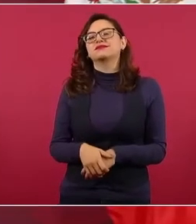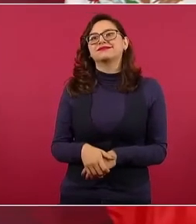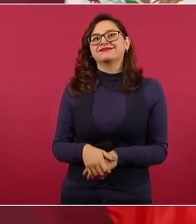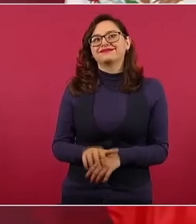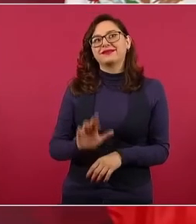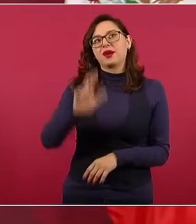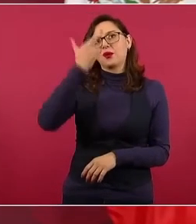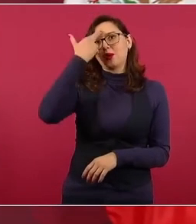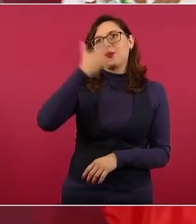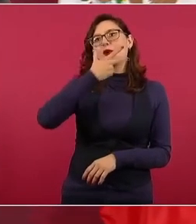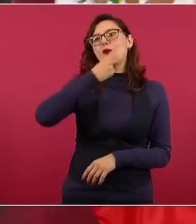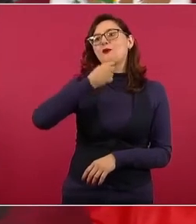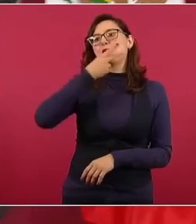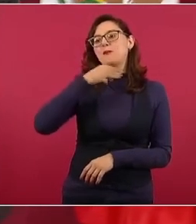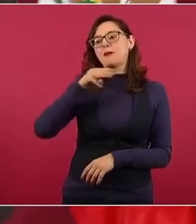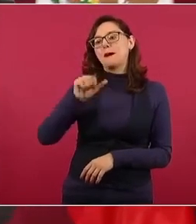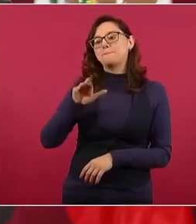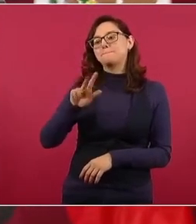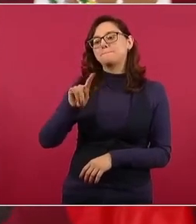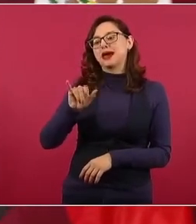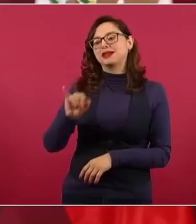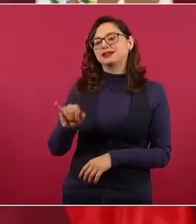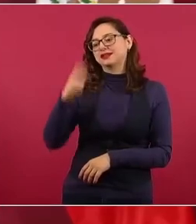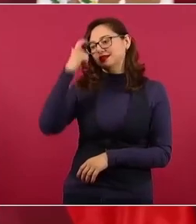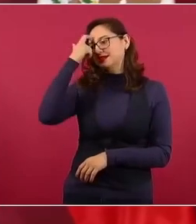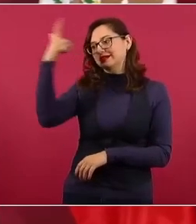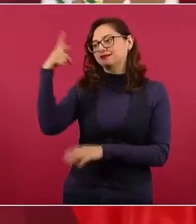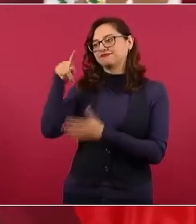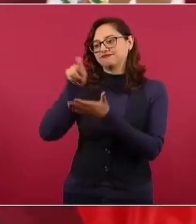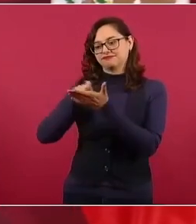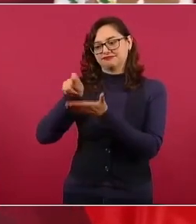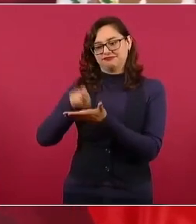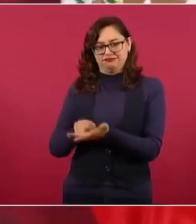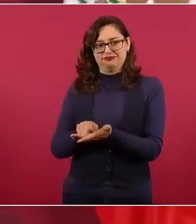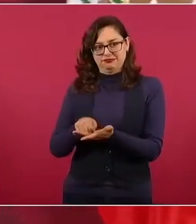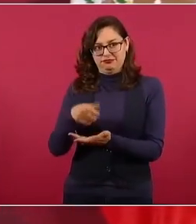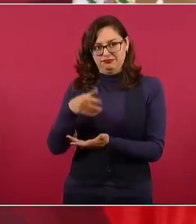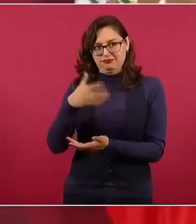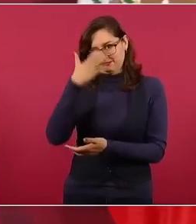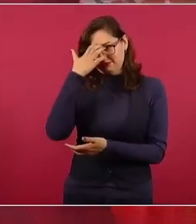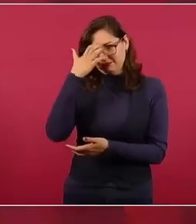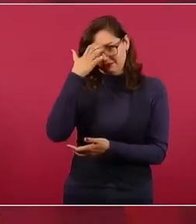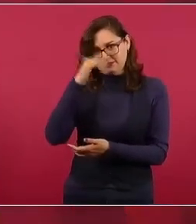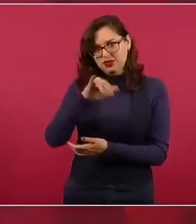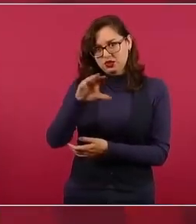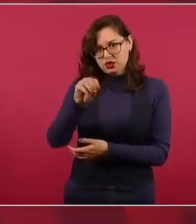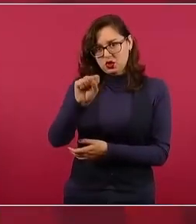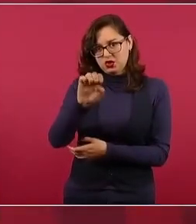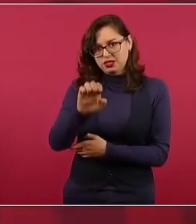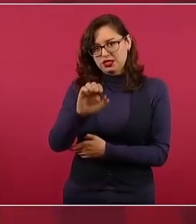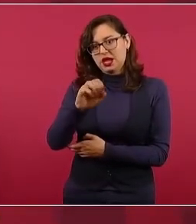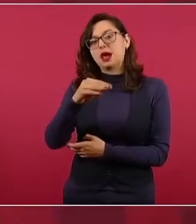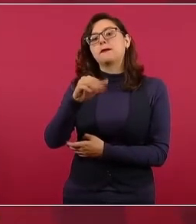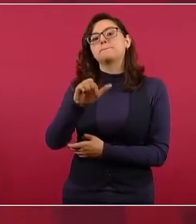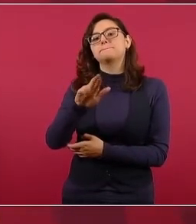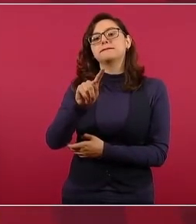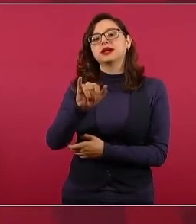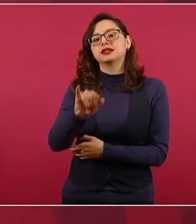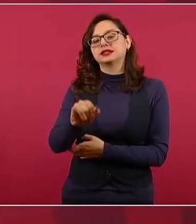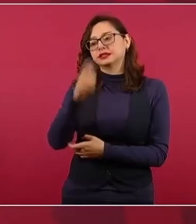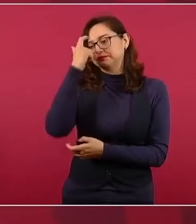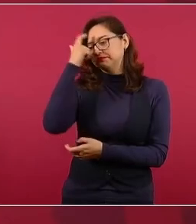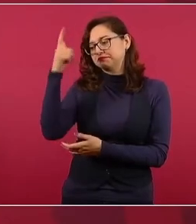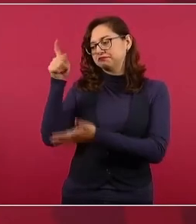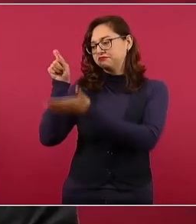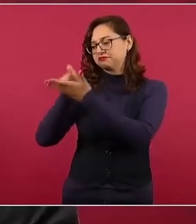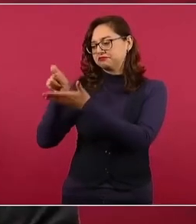nuestro José Martí, no